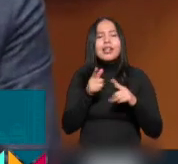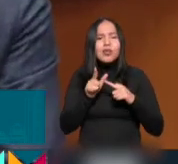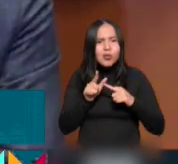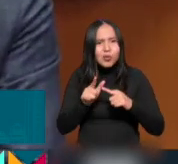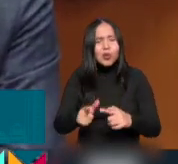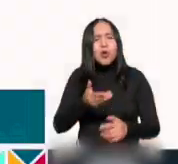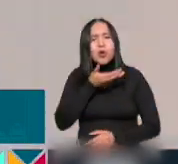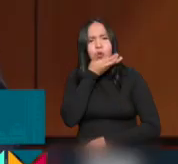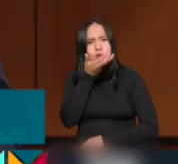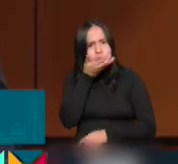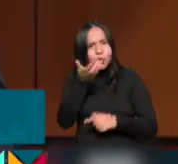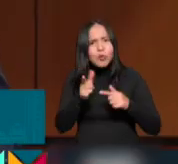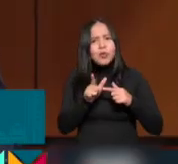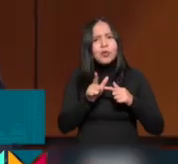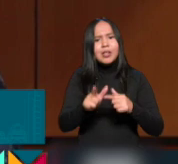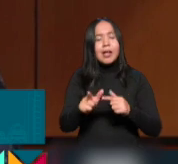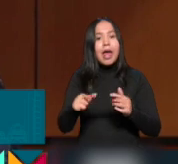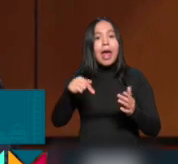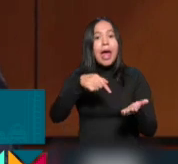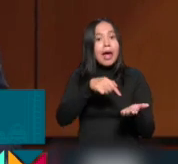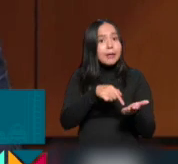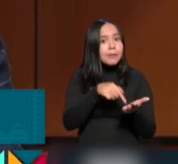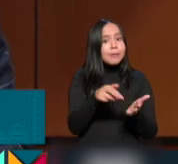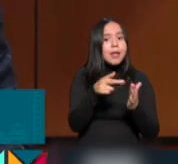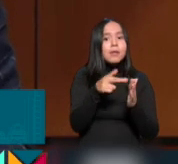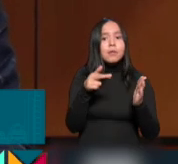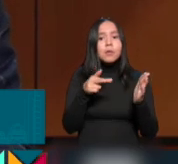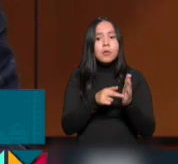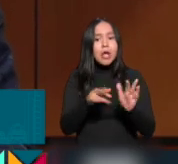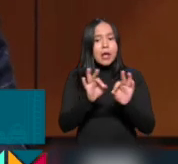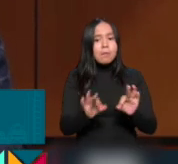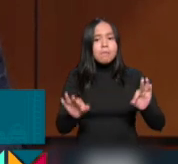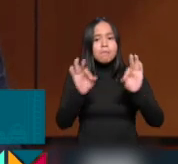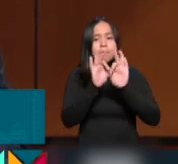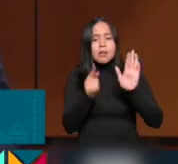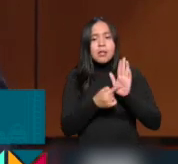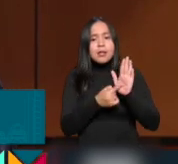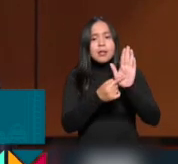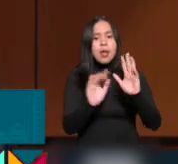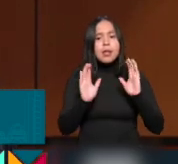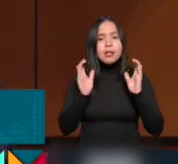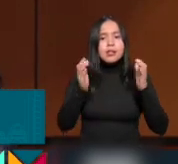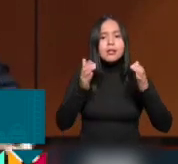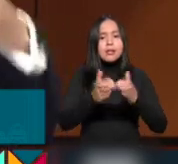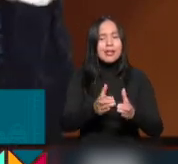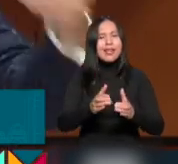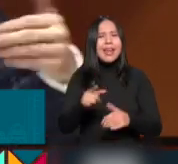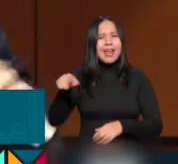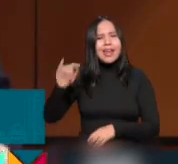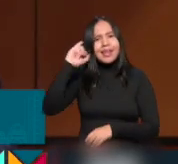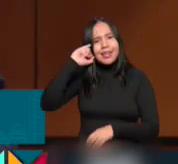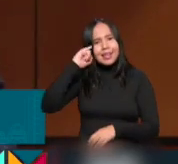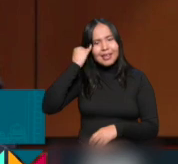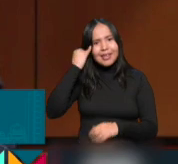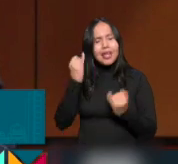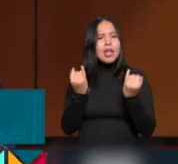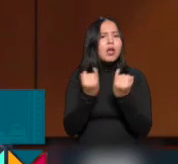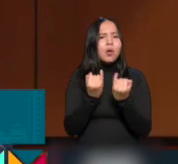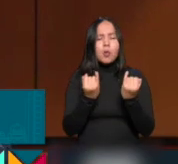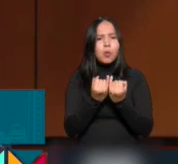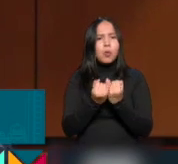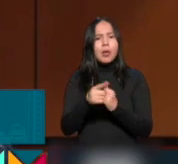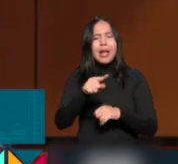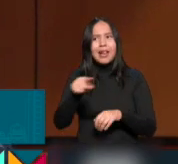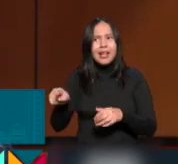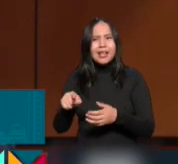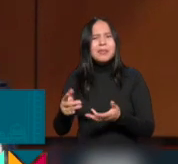costumbres. Esta reforma resalta la importancia de las comunidades indígenas al tiempo que también trunca una